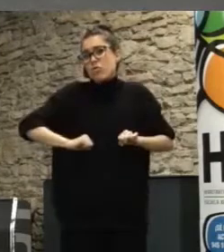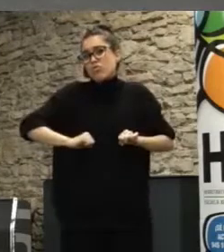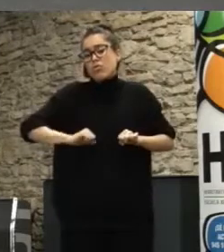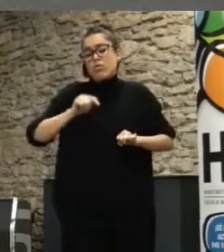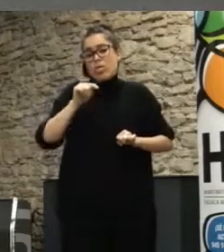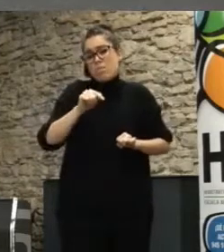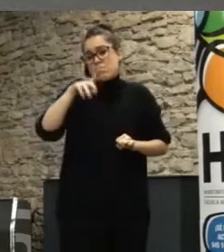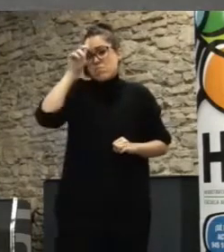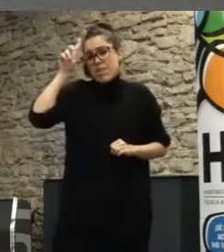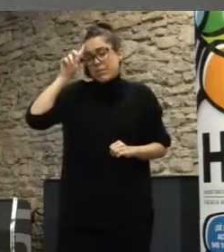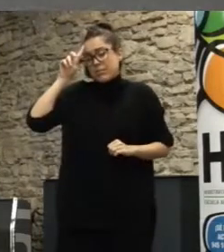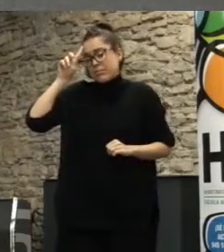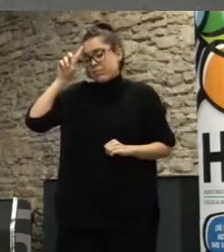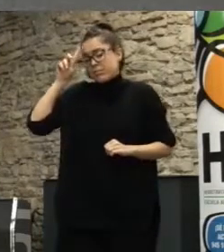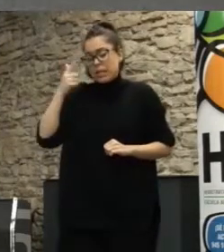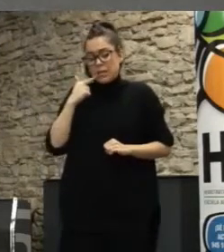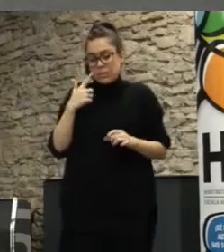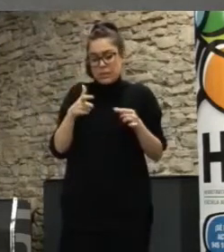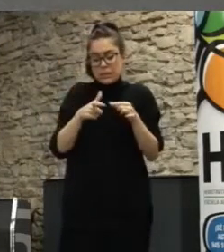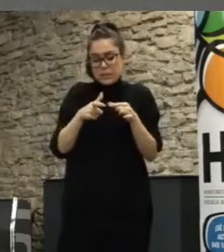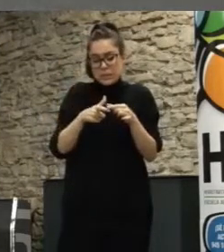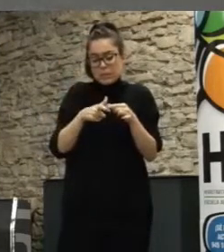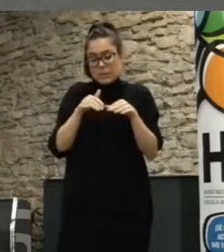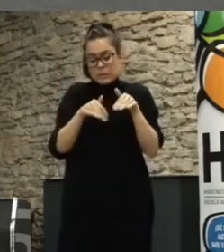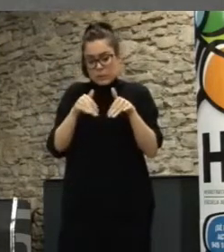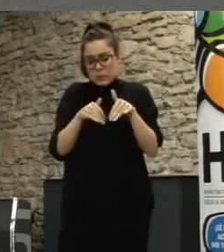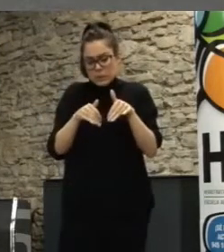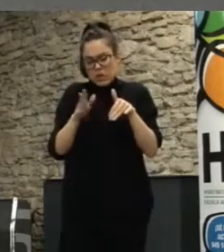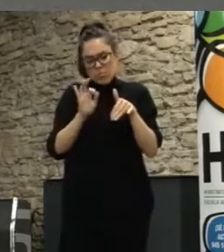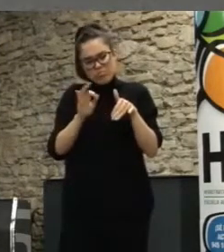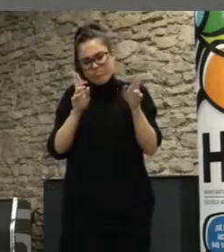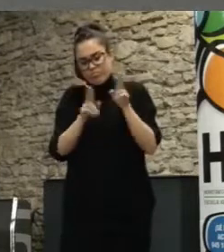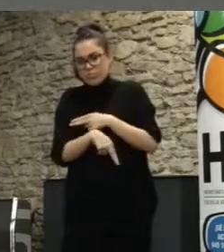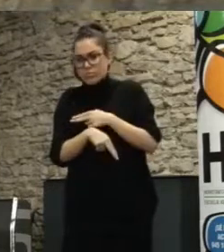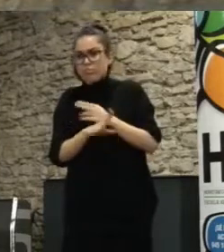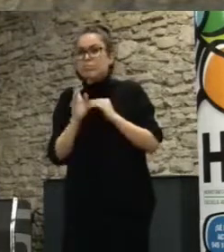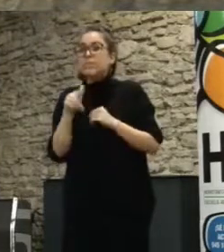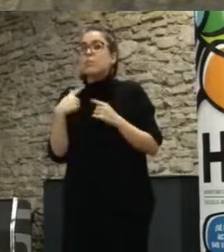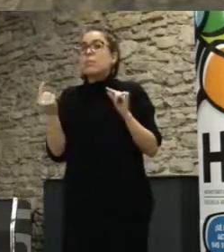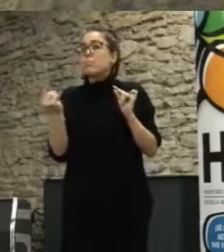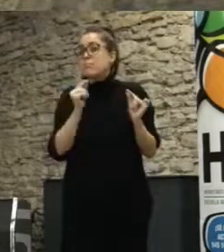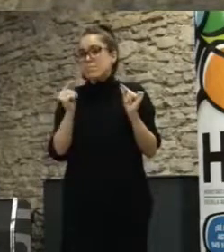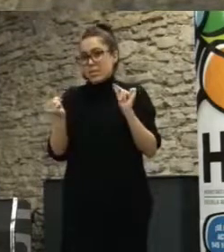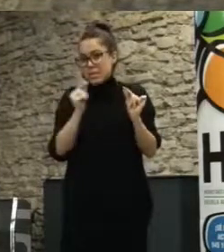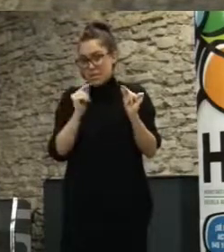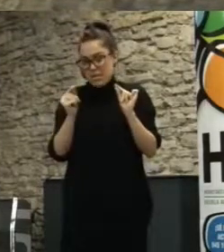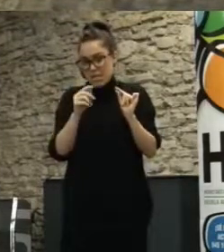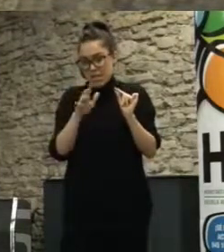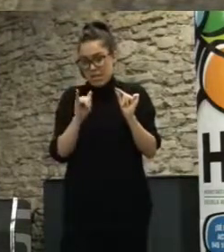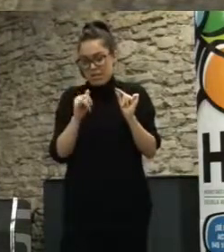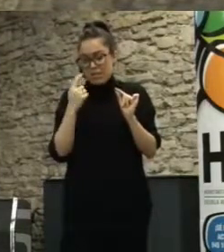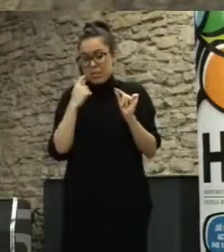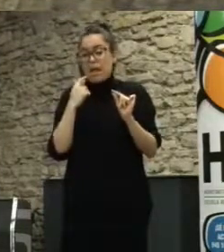se meditó mucho de si se echaba para atrás o no la votación pero también abre un debate y lo traslada a responsabilidad de otro Estado la 100%